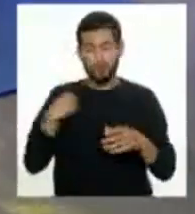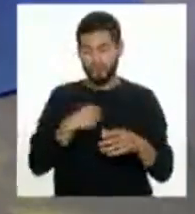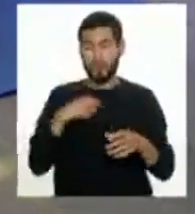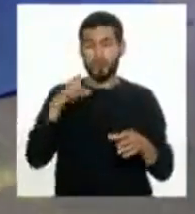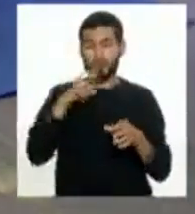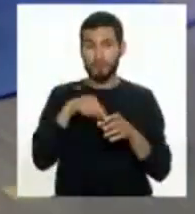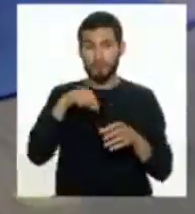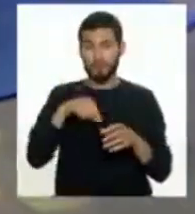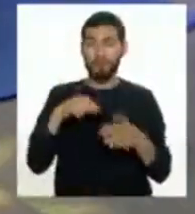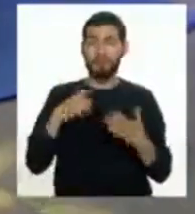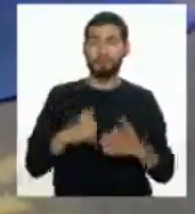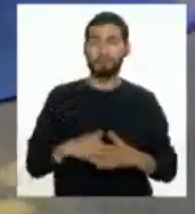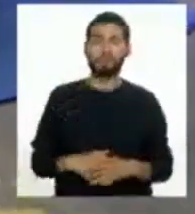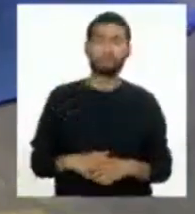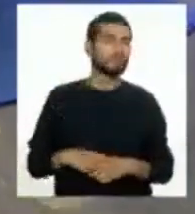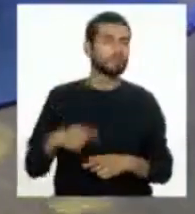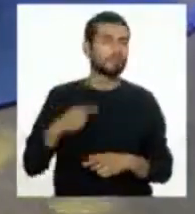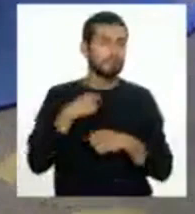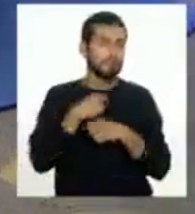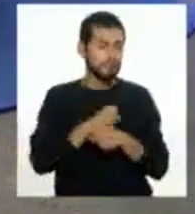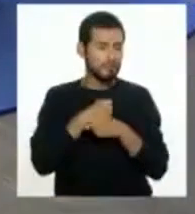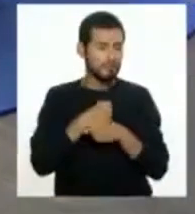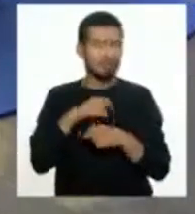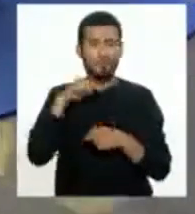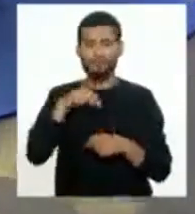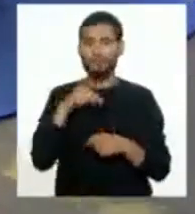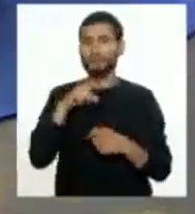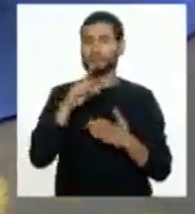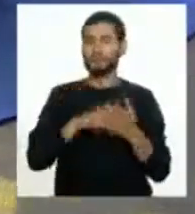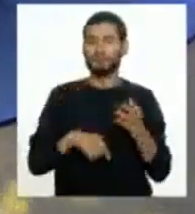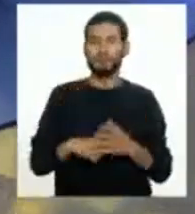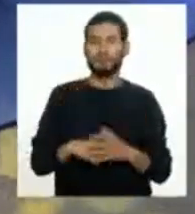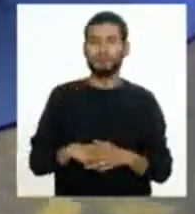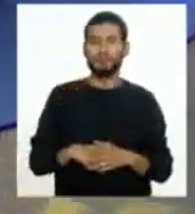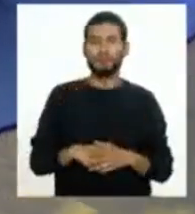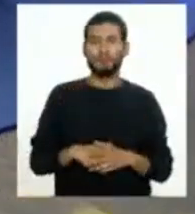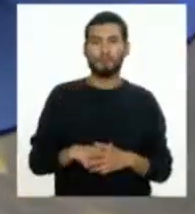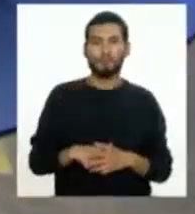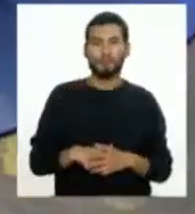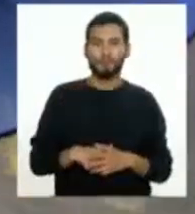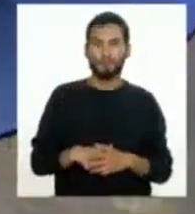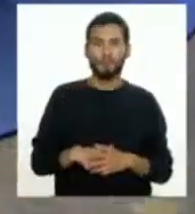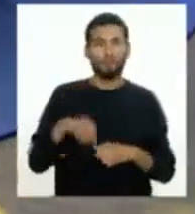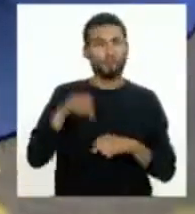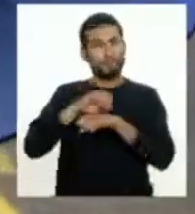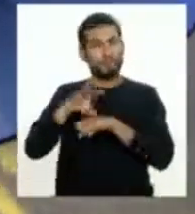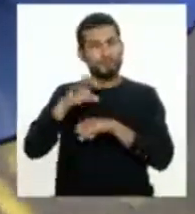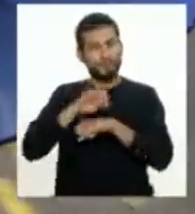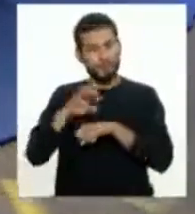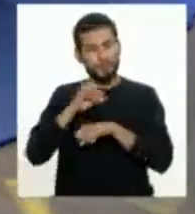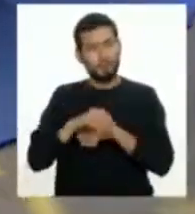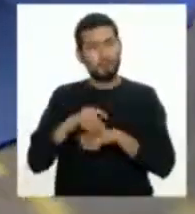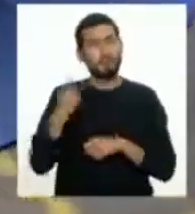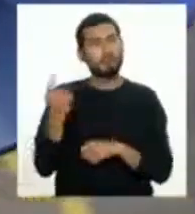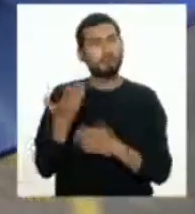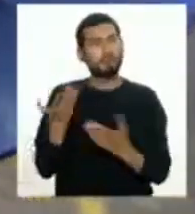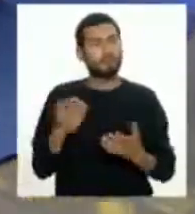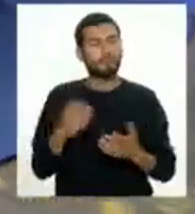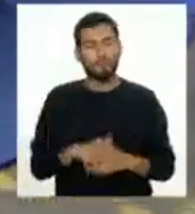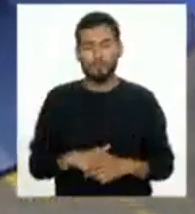parte, también creamos, digamos, una especie de recomendaciones del tío primero de